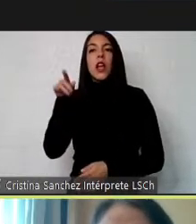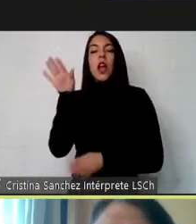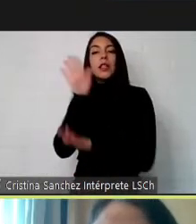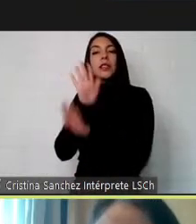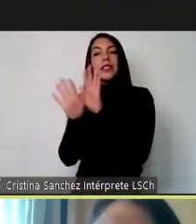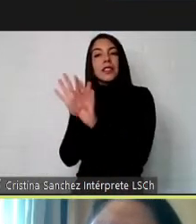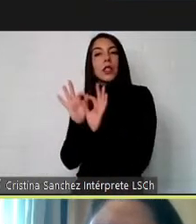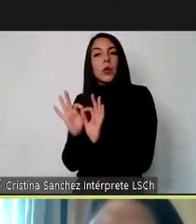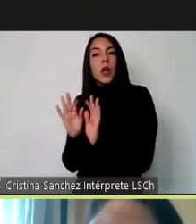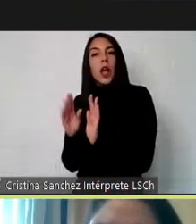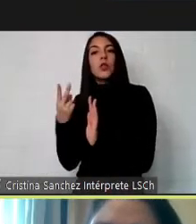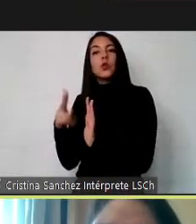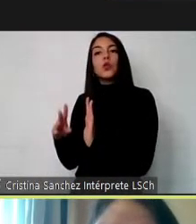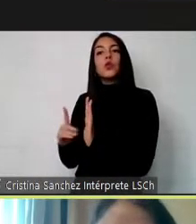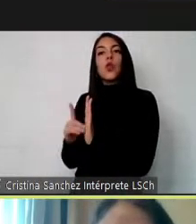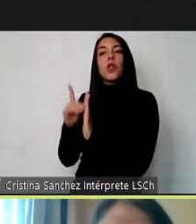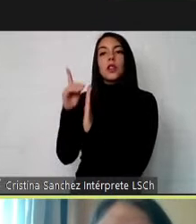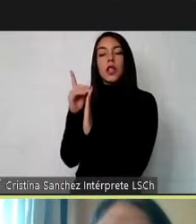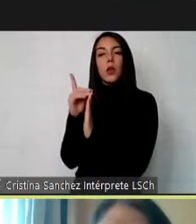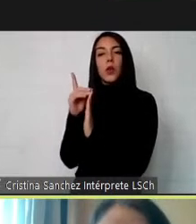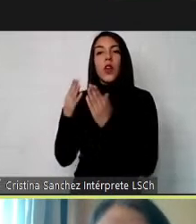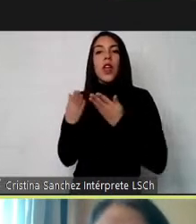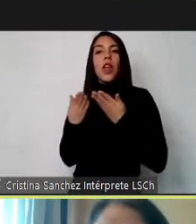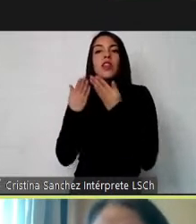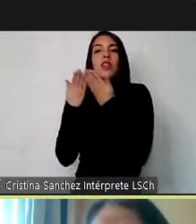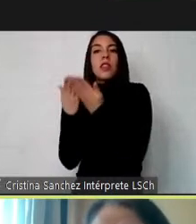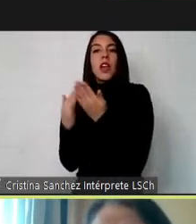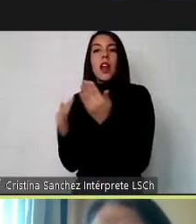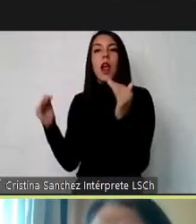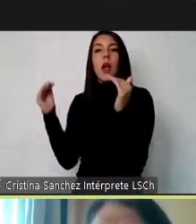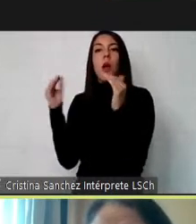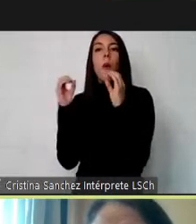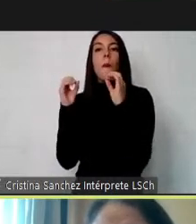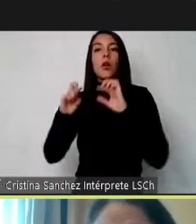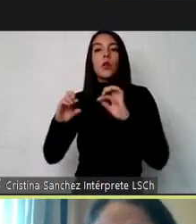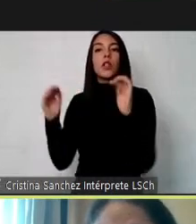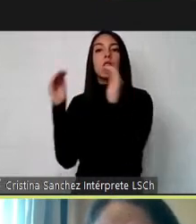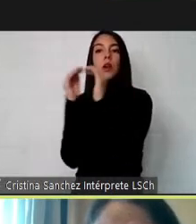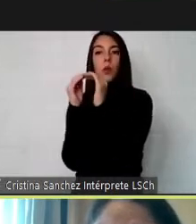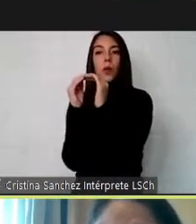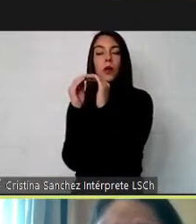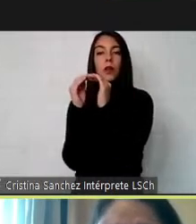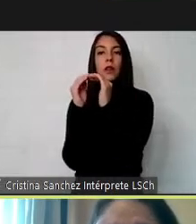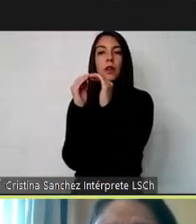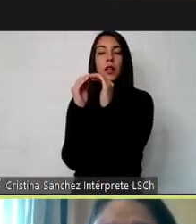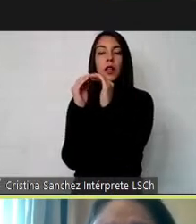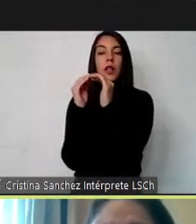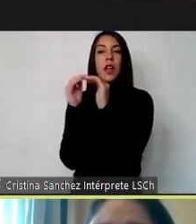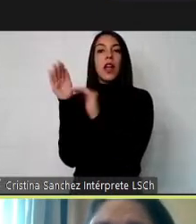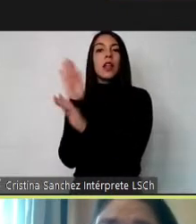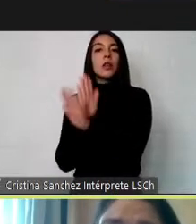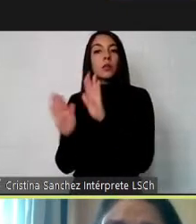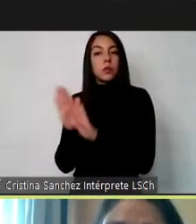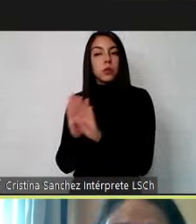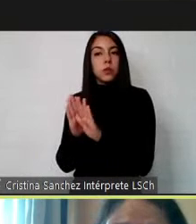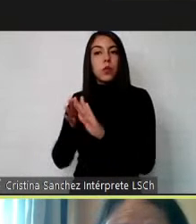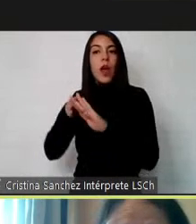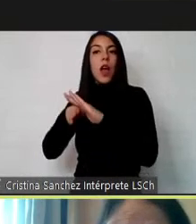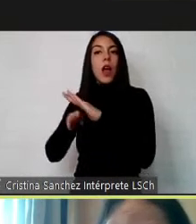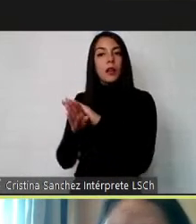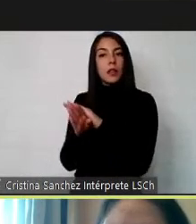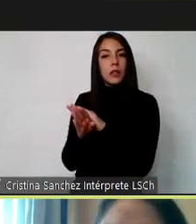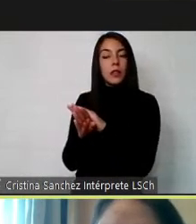y para ello debe brindarle igualdad de oportunidades y garantizar accesibilidad